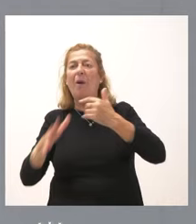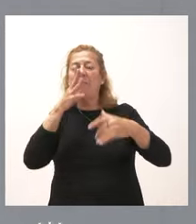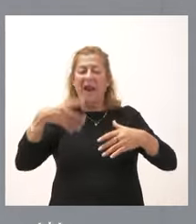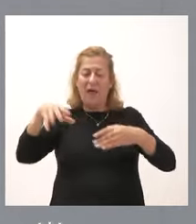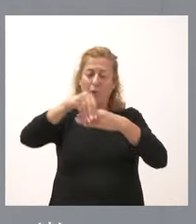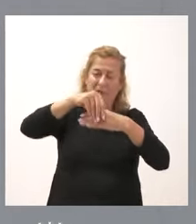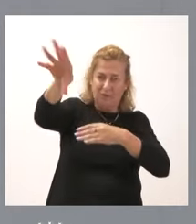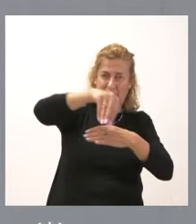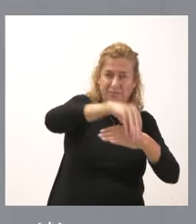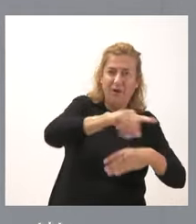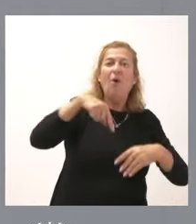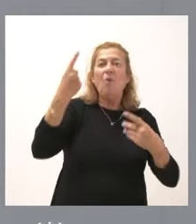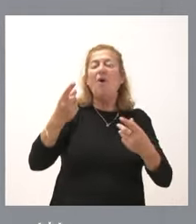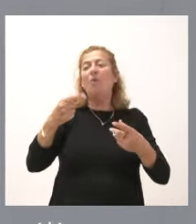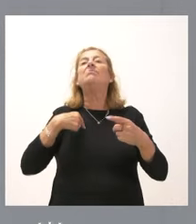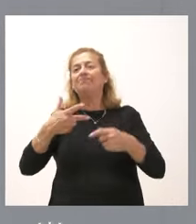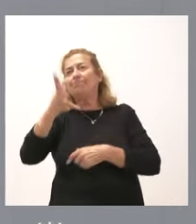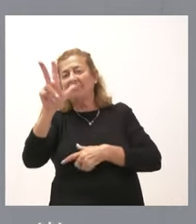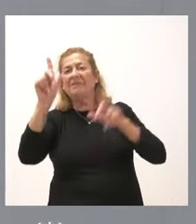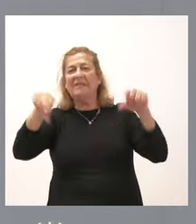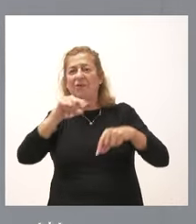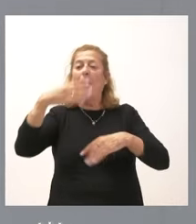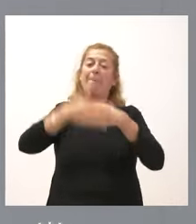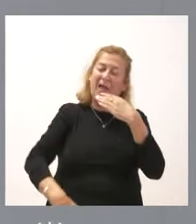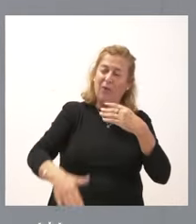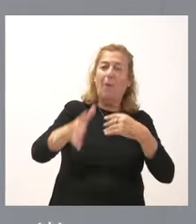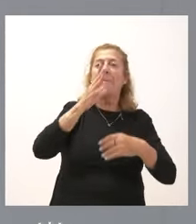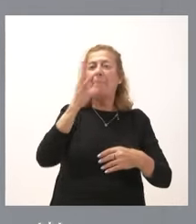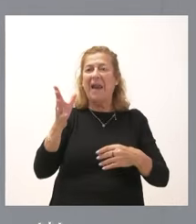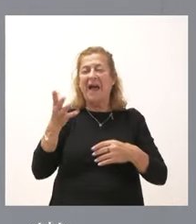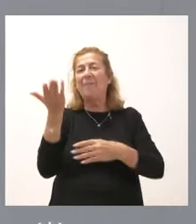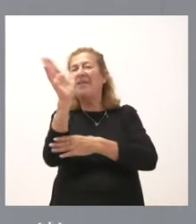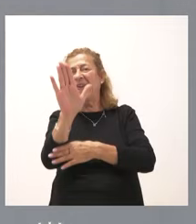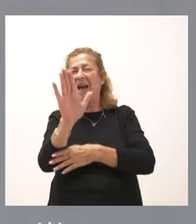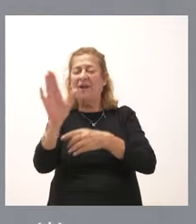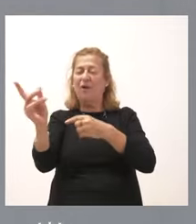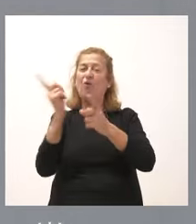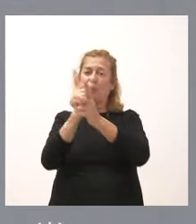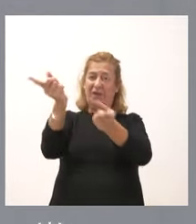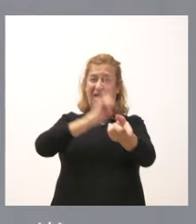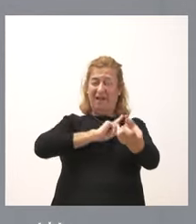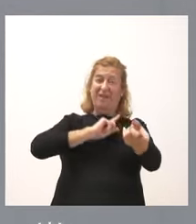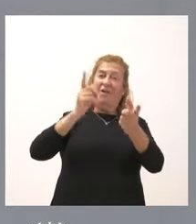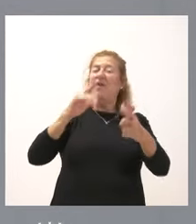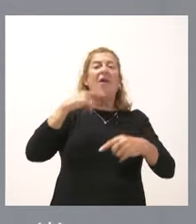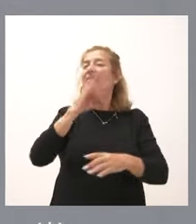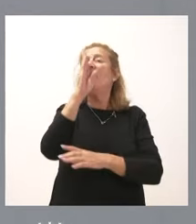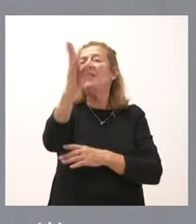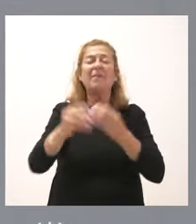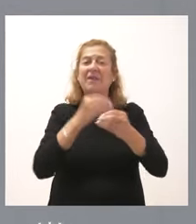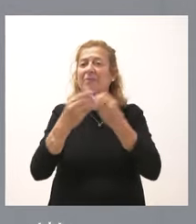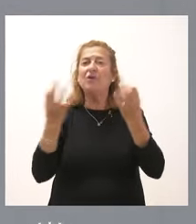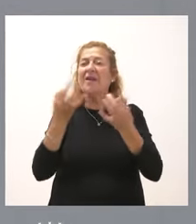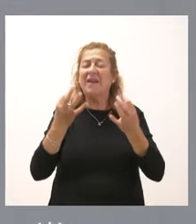documentación y luego resolver y dar un plazo para plantear alegaciones a la resolución, lo que hacemos directamente, como tenemos por la